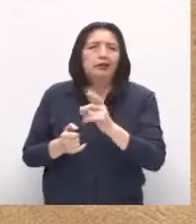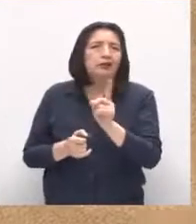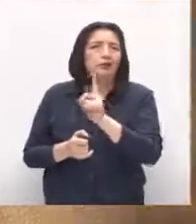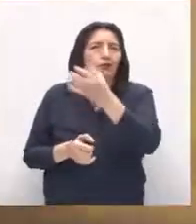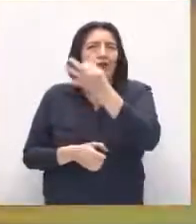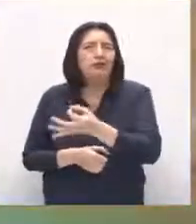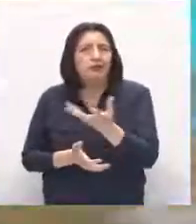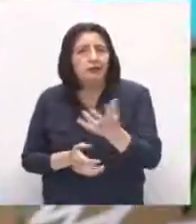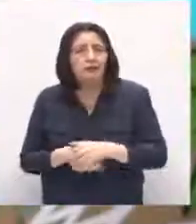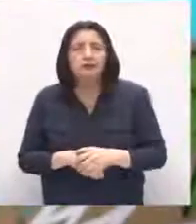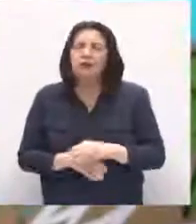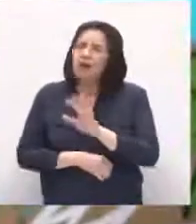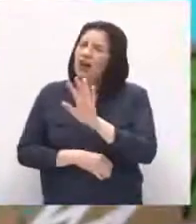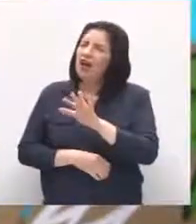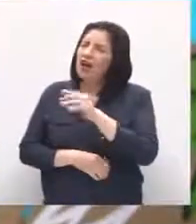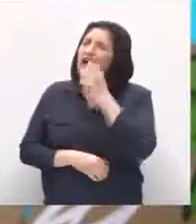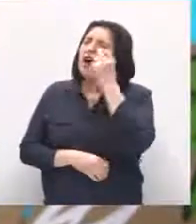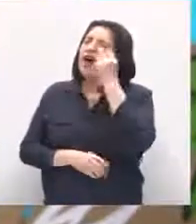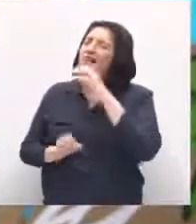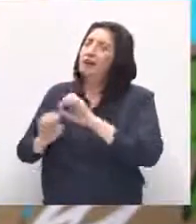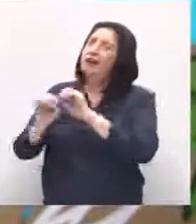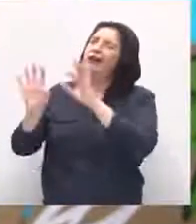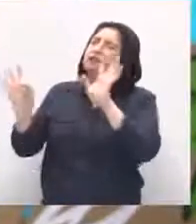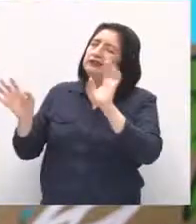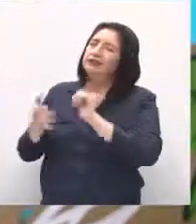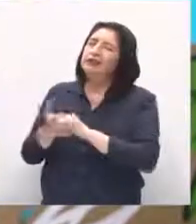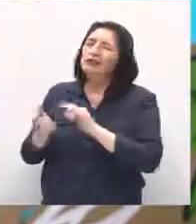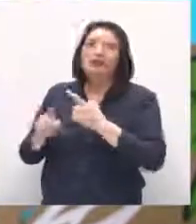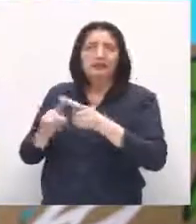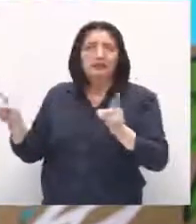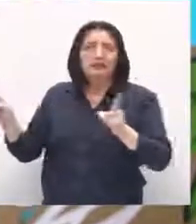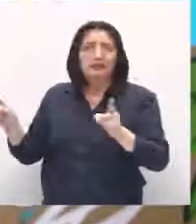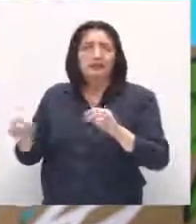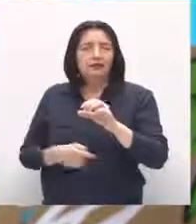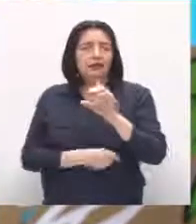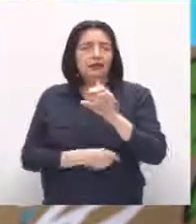que no son ciertas. Duzan, ahora sí me queda mucho más clara la diferencia entre datos, información...